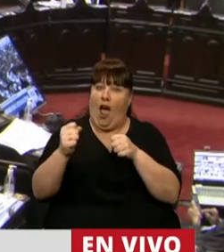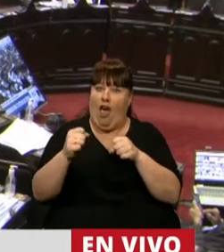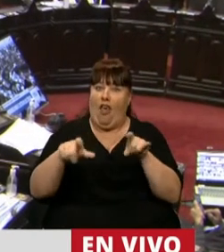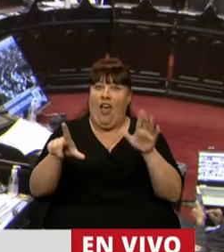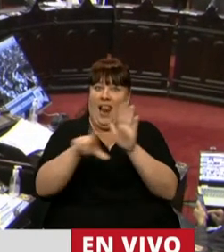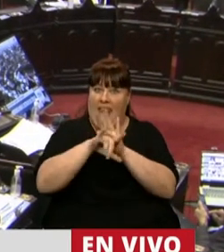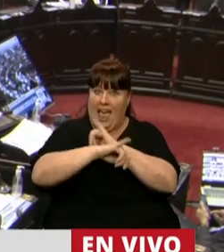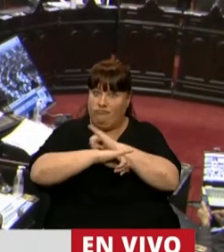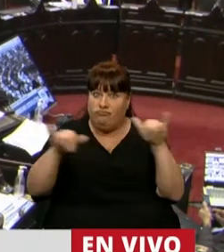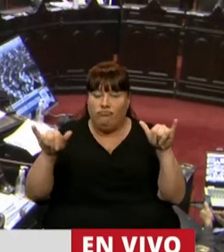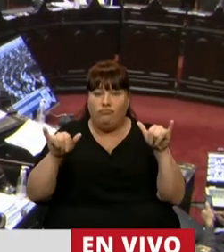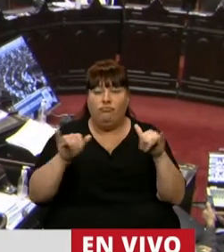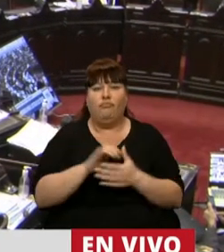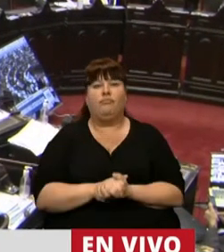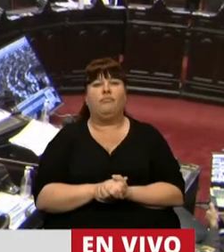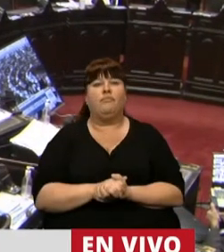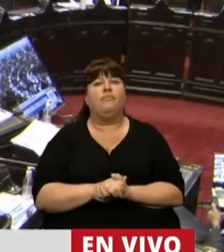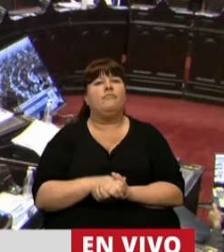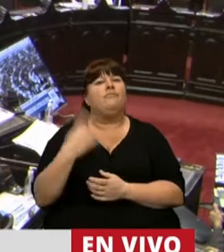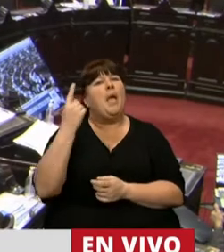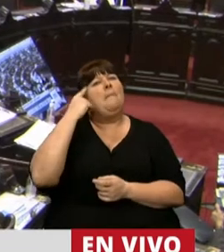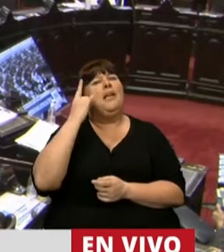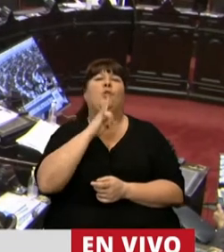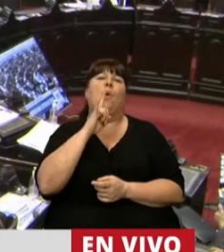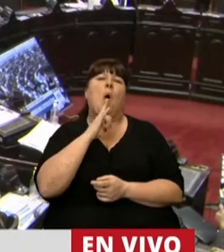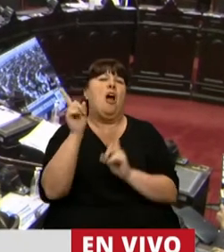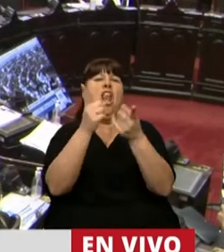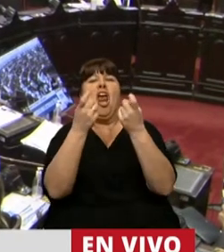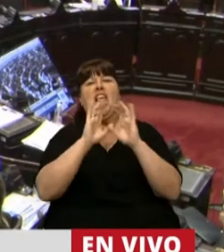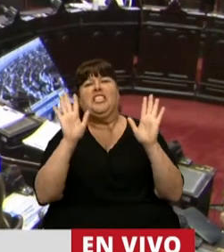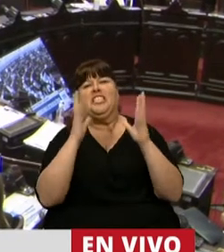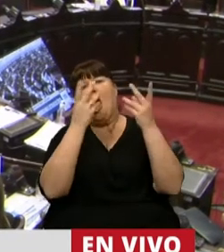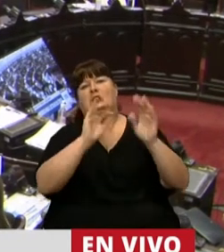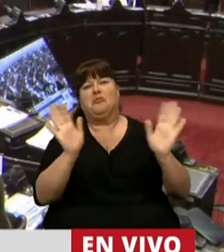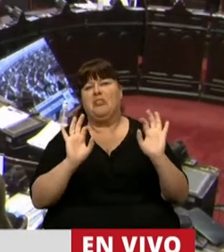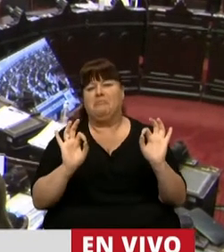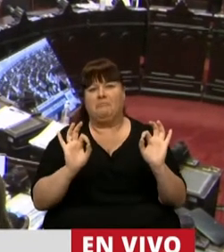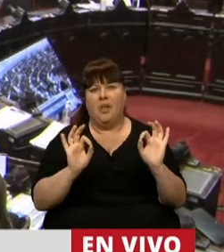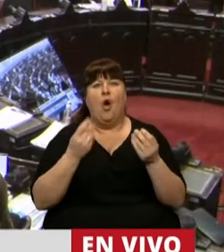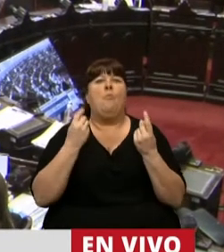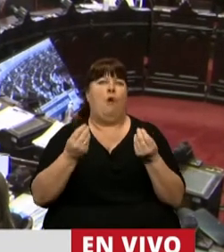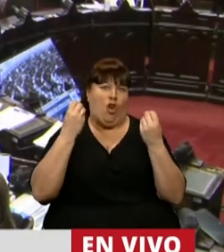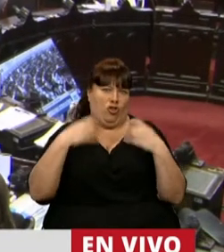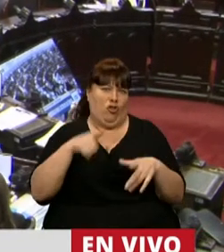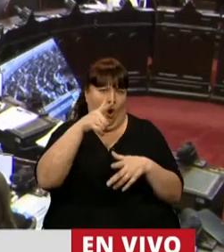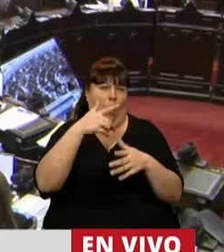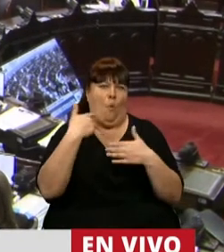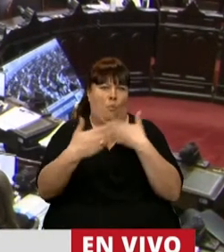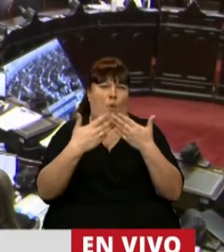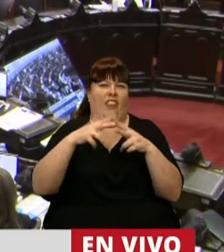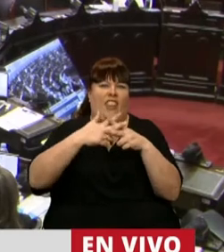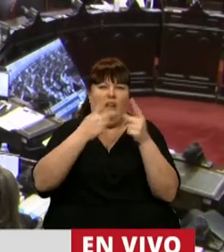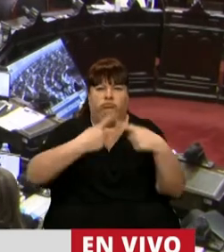la ley, se consideró que Tucumán no necesitaba de ella por las sobradas capacidades